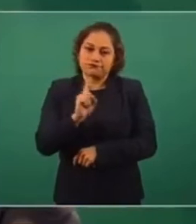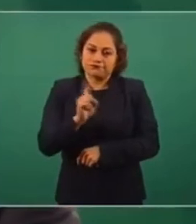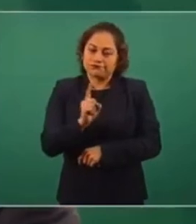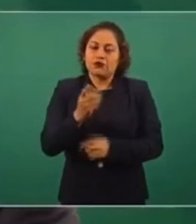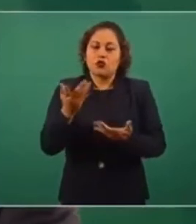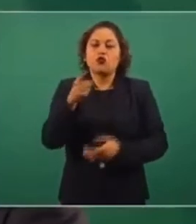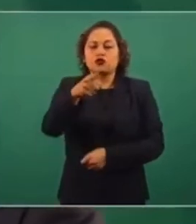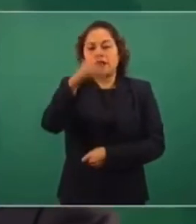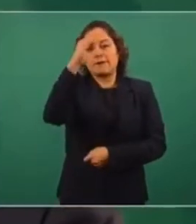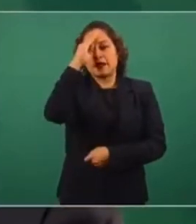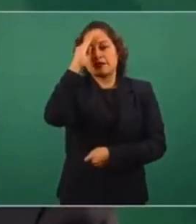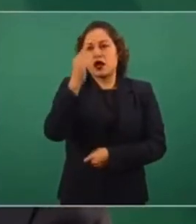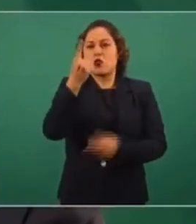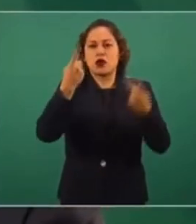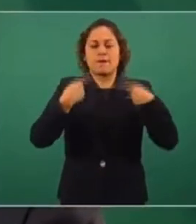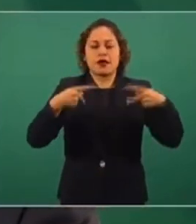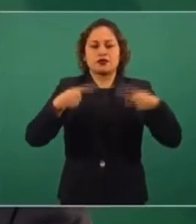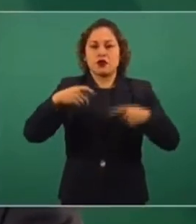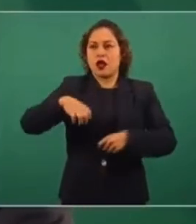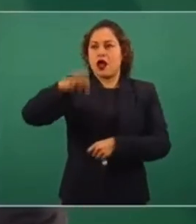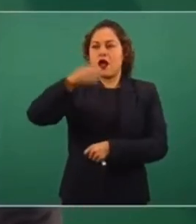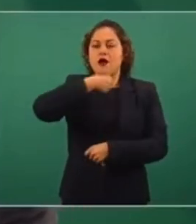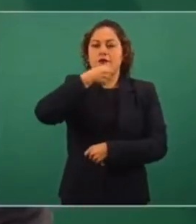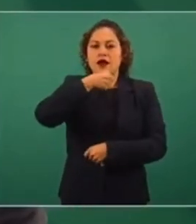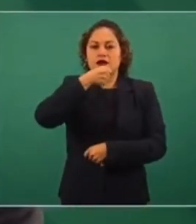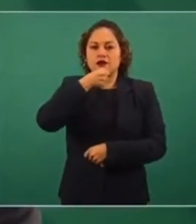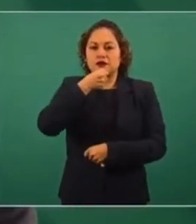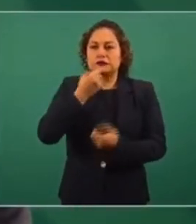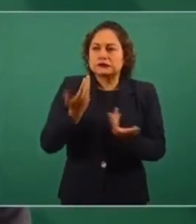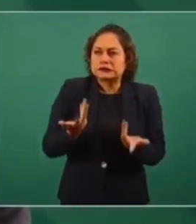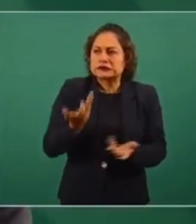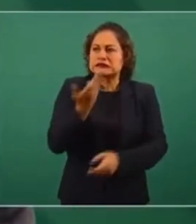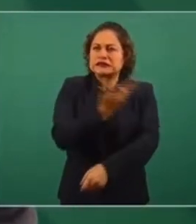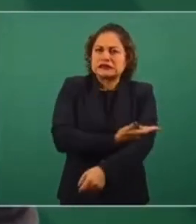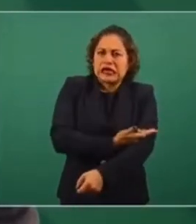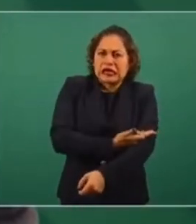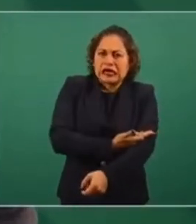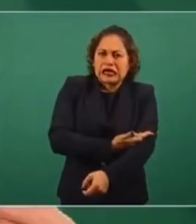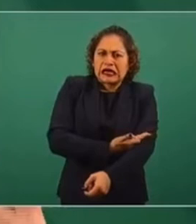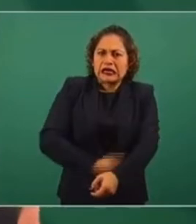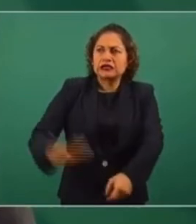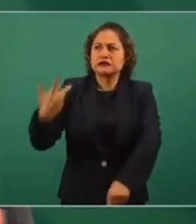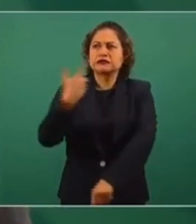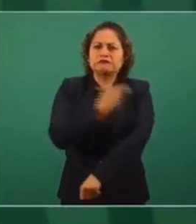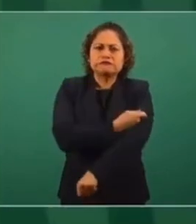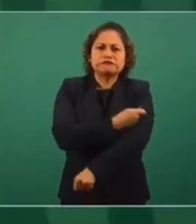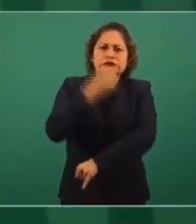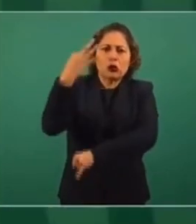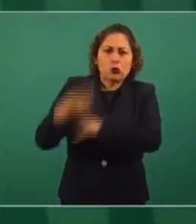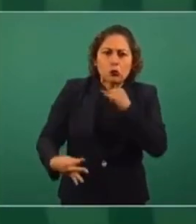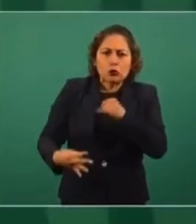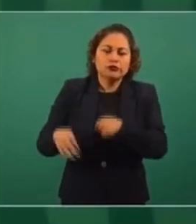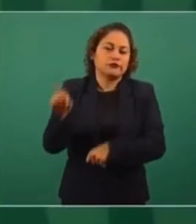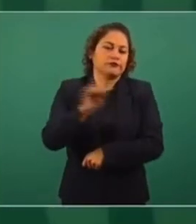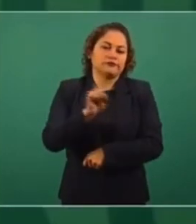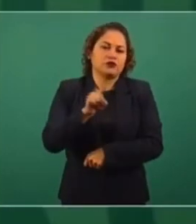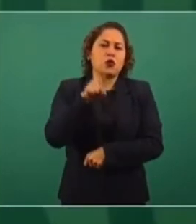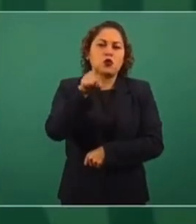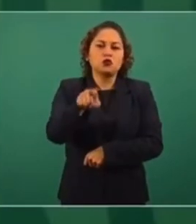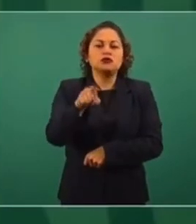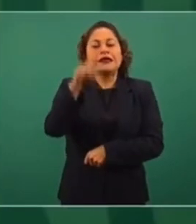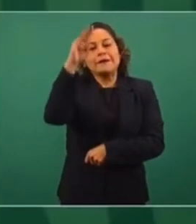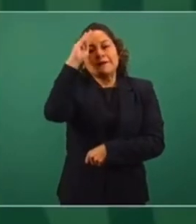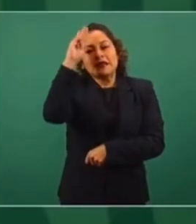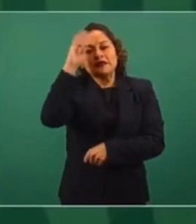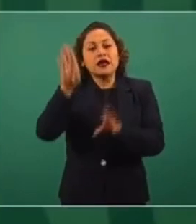momento cuando sea el registro para otras edades, no tenga usted la sensación de que tiene que apartar su lugar o de que tiene